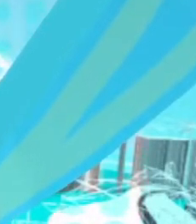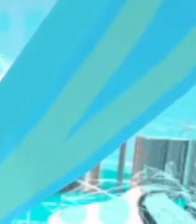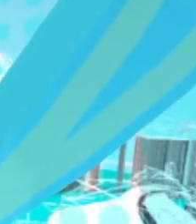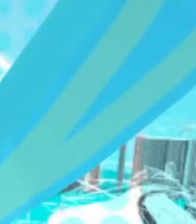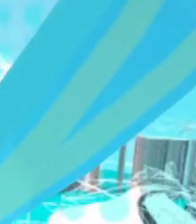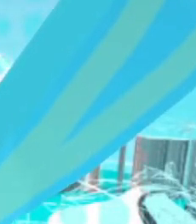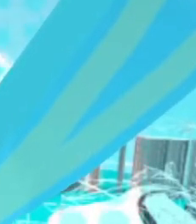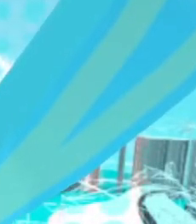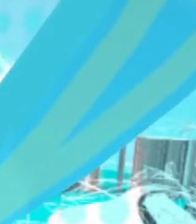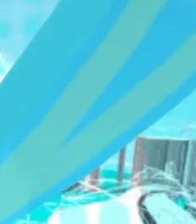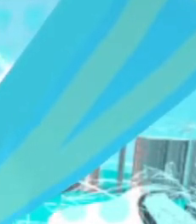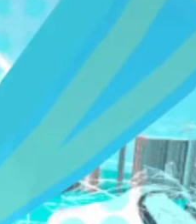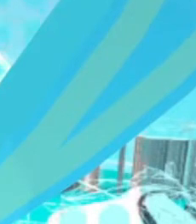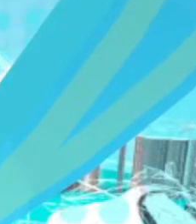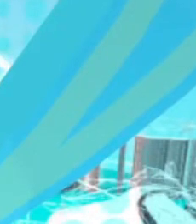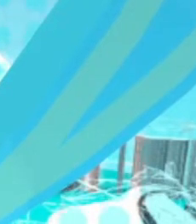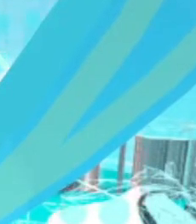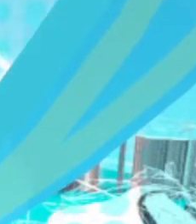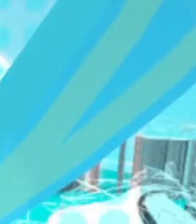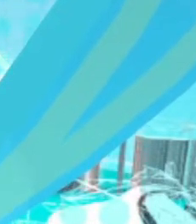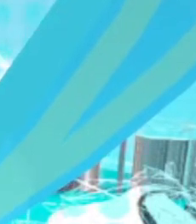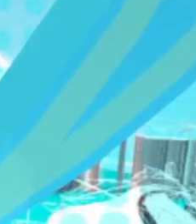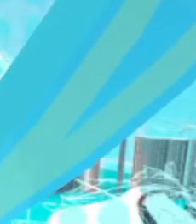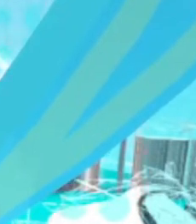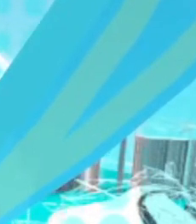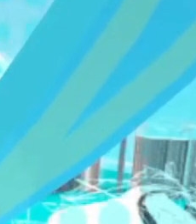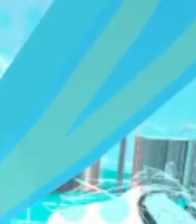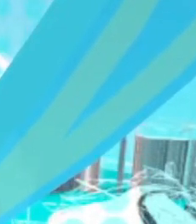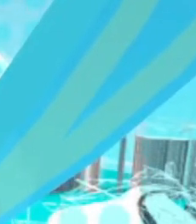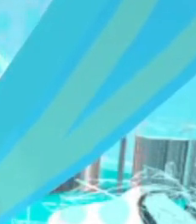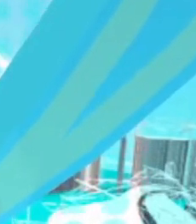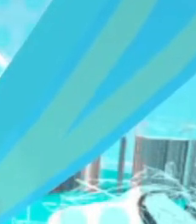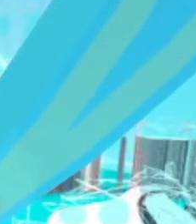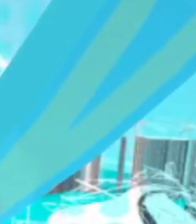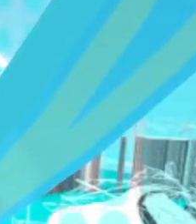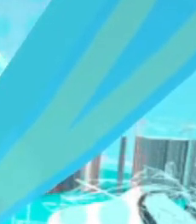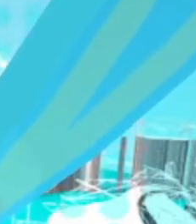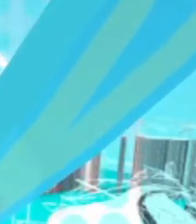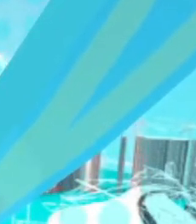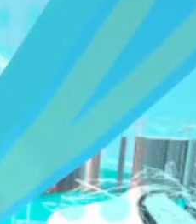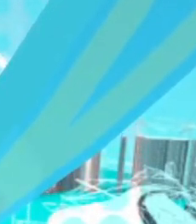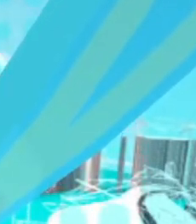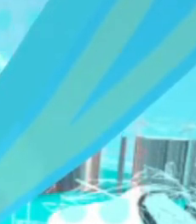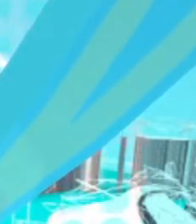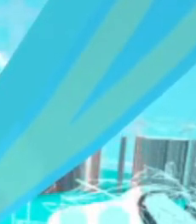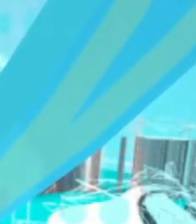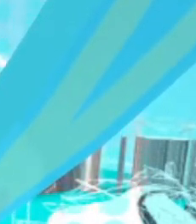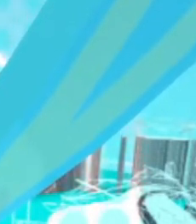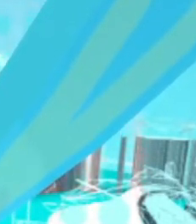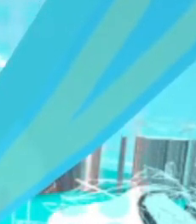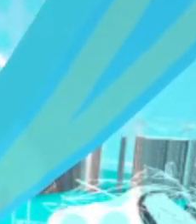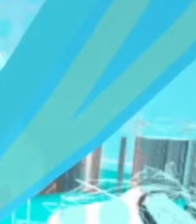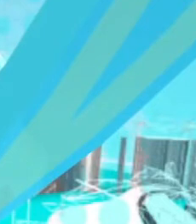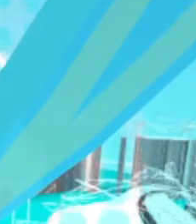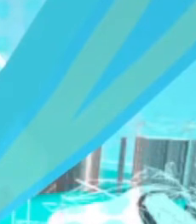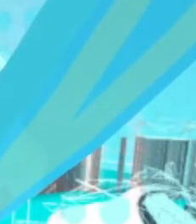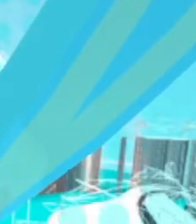El precio del dólar en la venta, 615 colones con 43 céntimos.